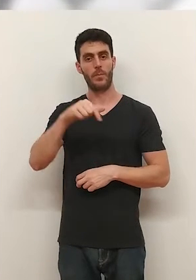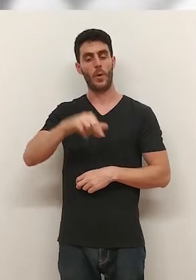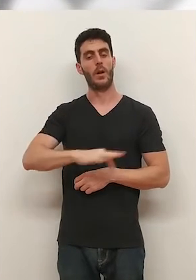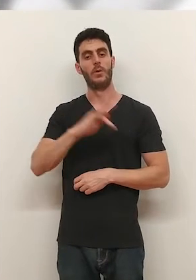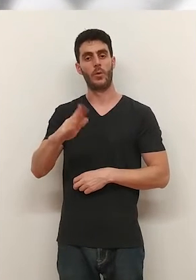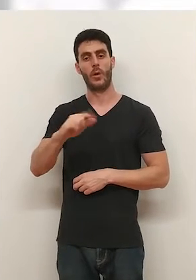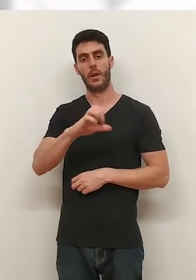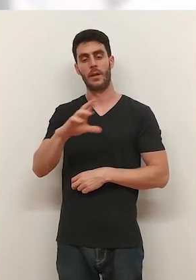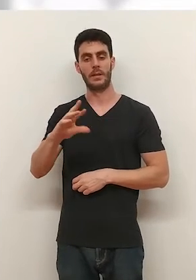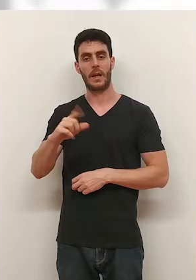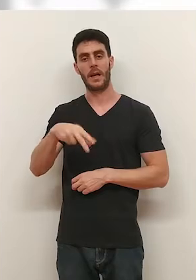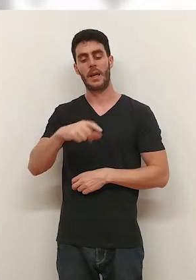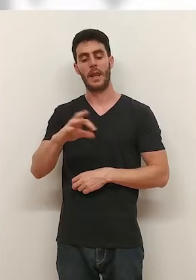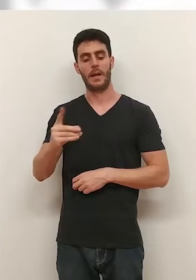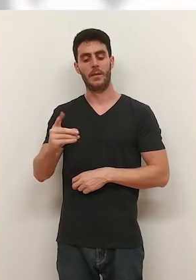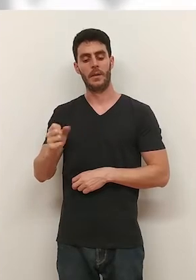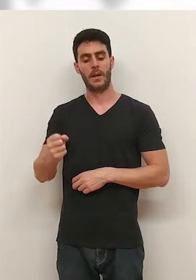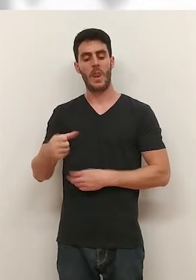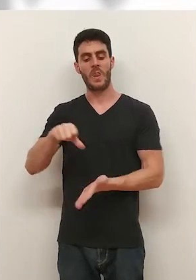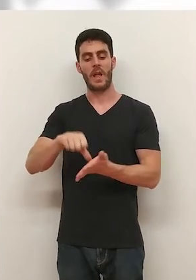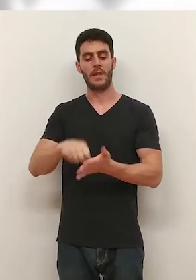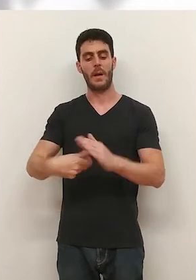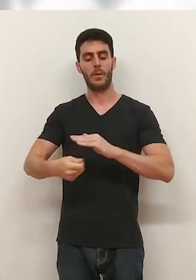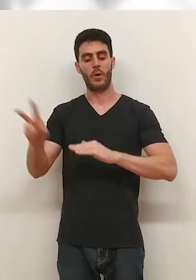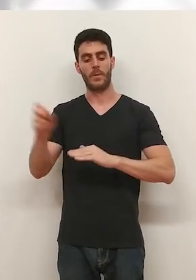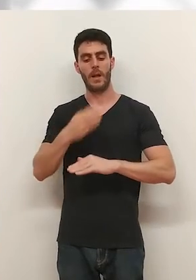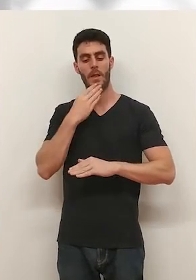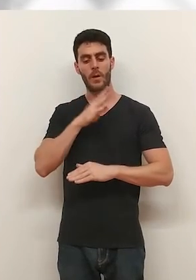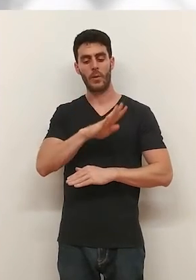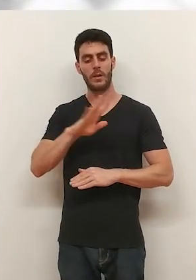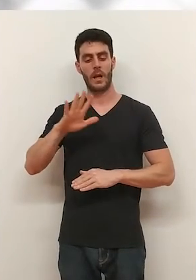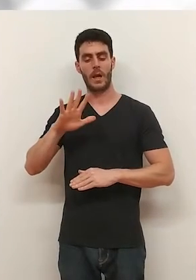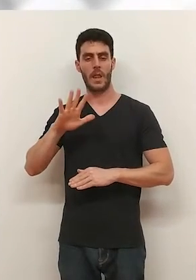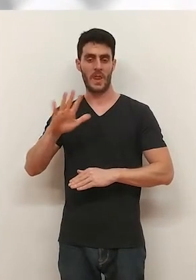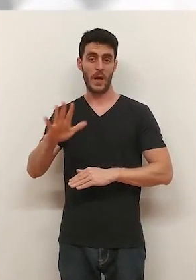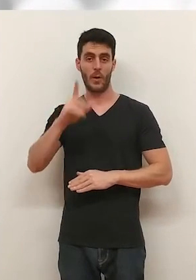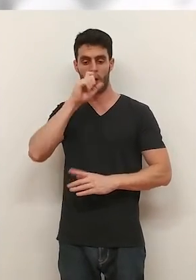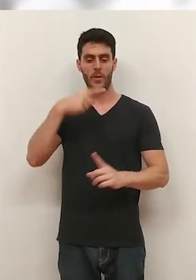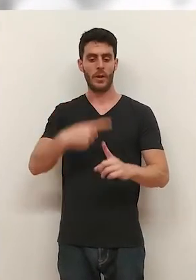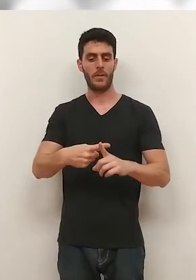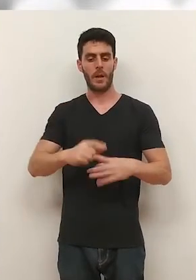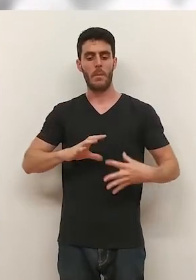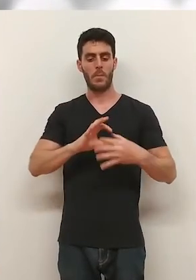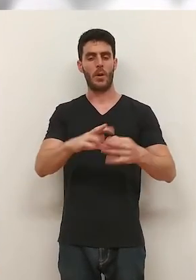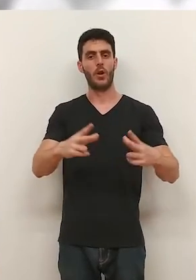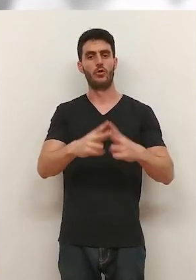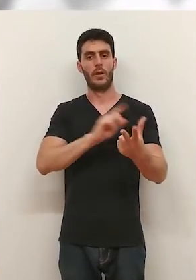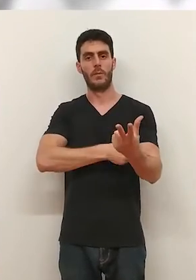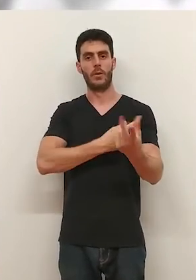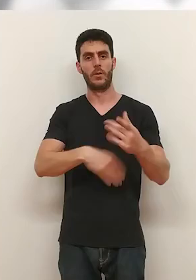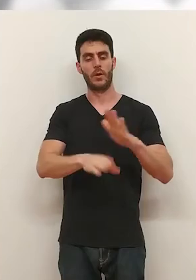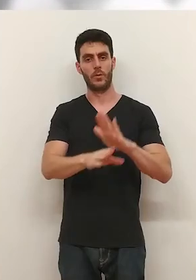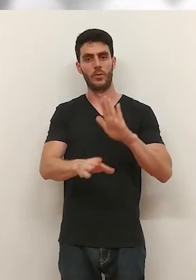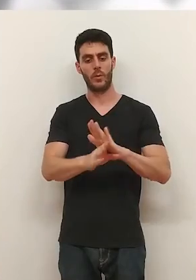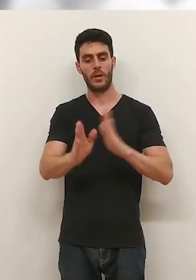renovación de Emilio, hoy ha sido el turno de César Caneda. El central vitoriano que cumplirá 45 años el próximo curso amplía su